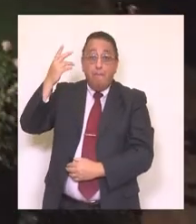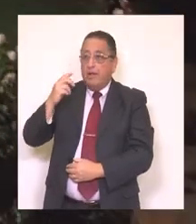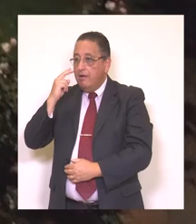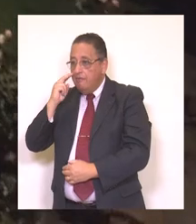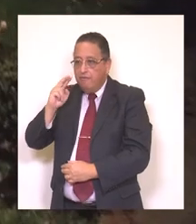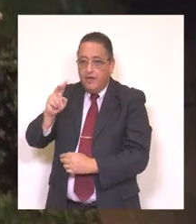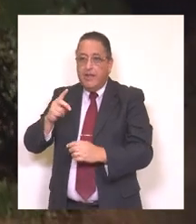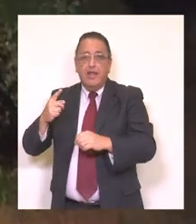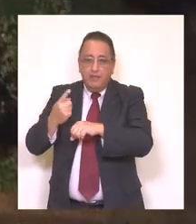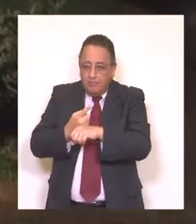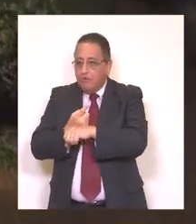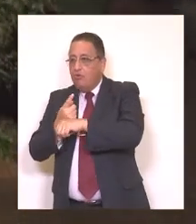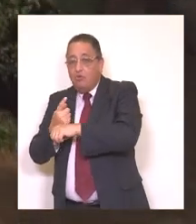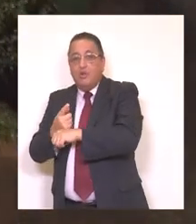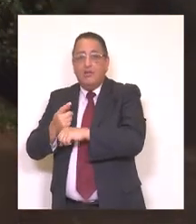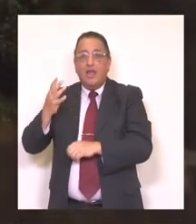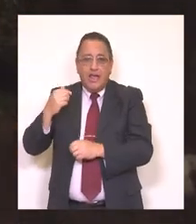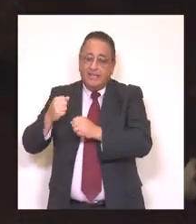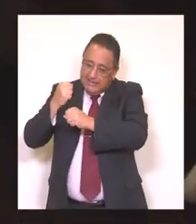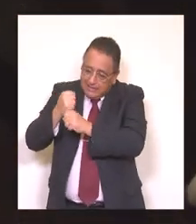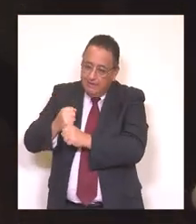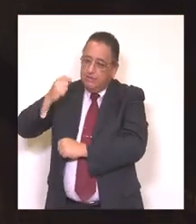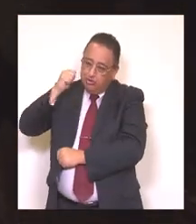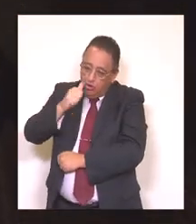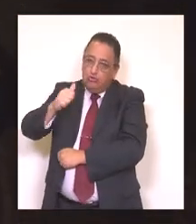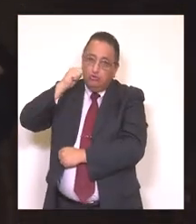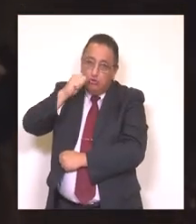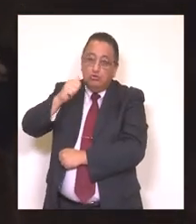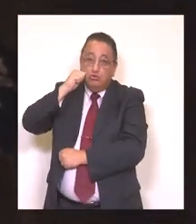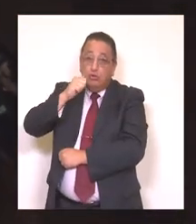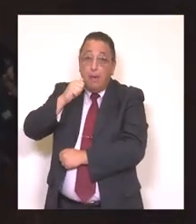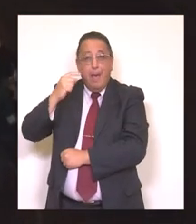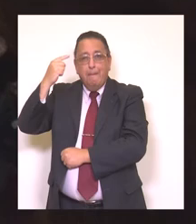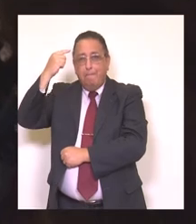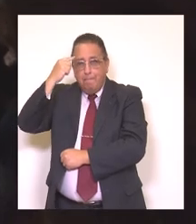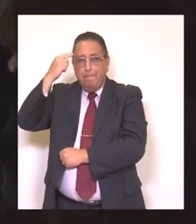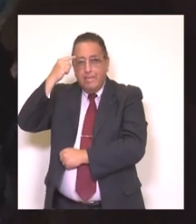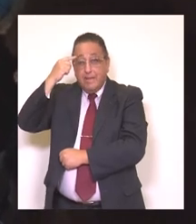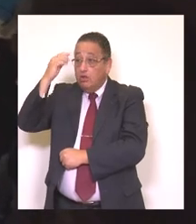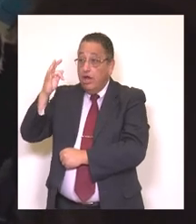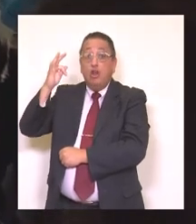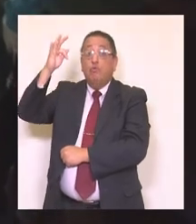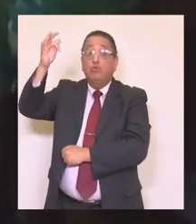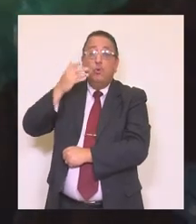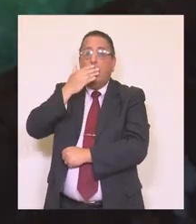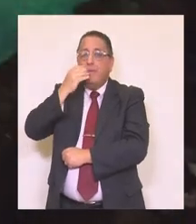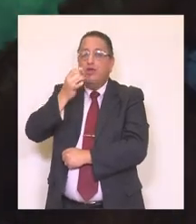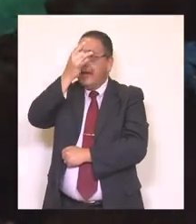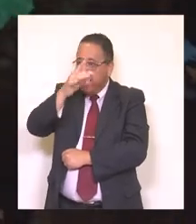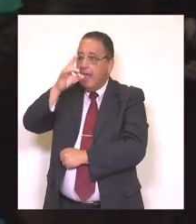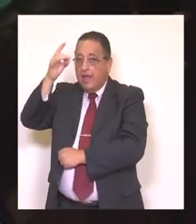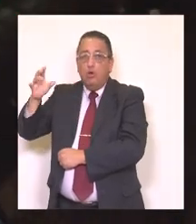mirarnos y a disfrutar de cada una de las cosas en las que trabajamos día a día pensando en un mejor futuro